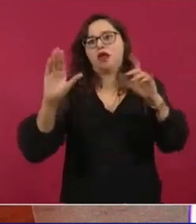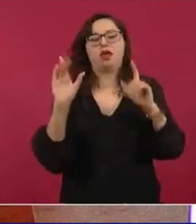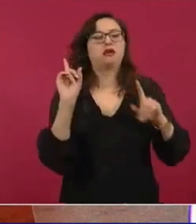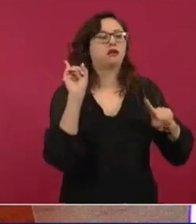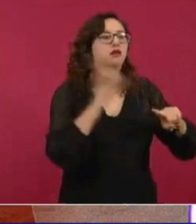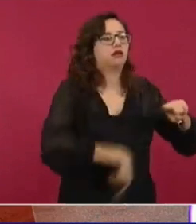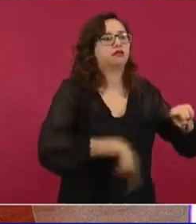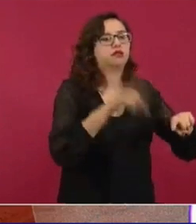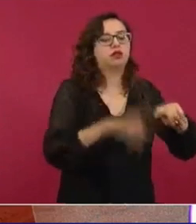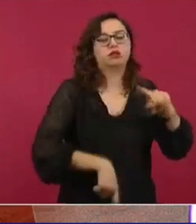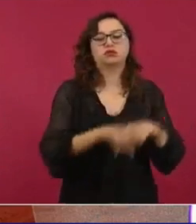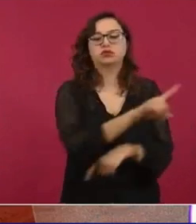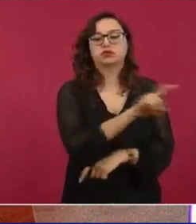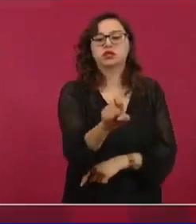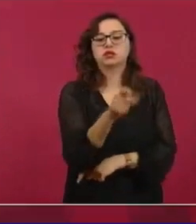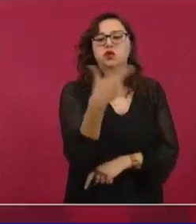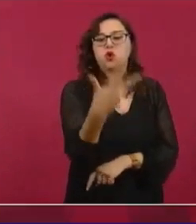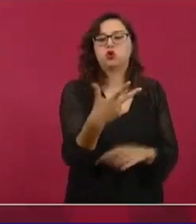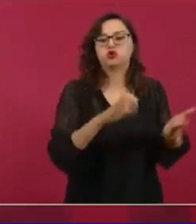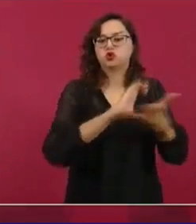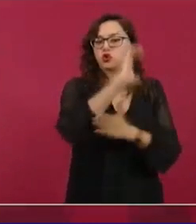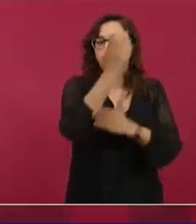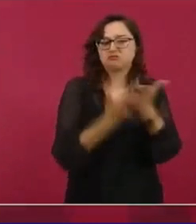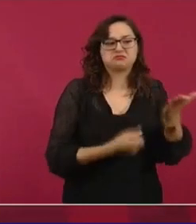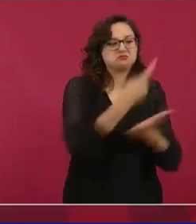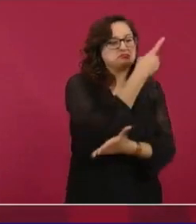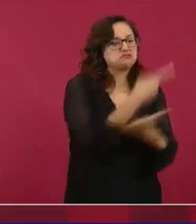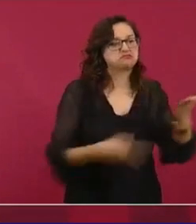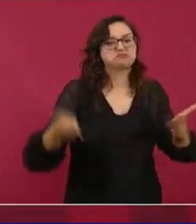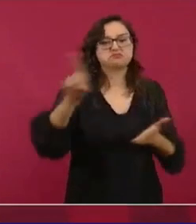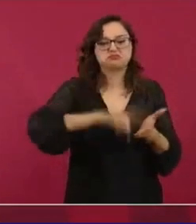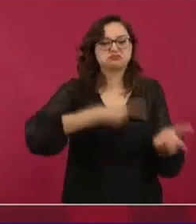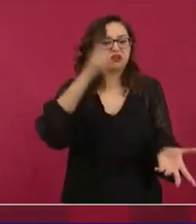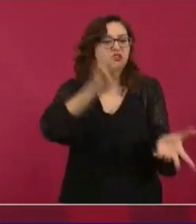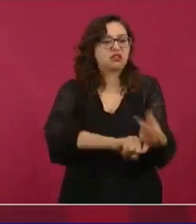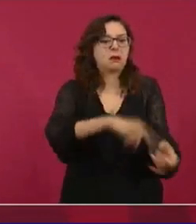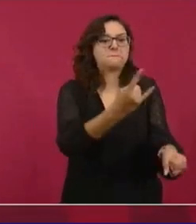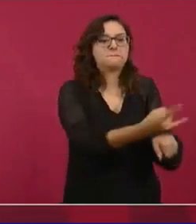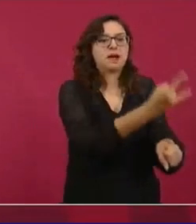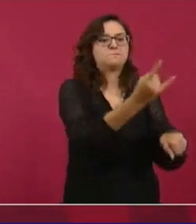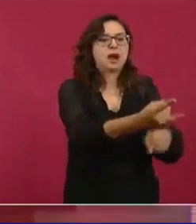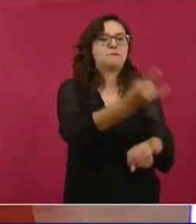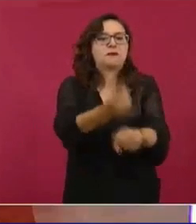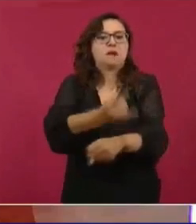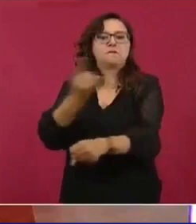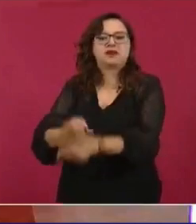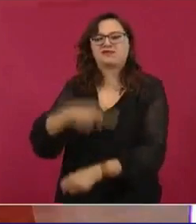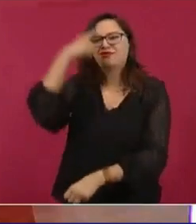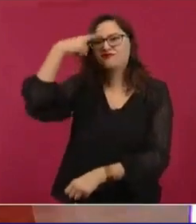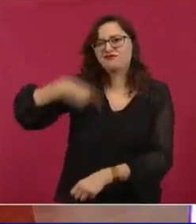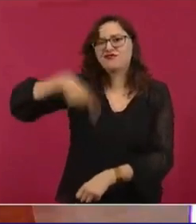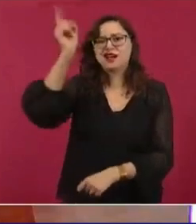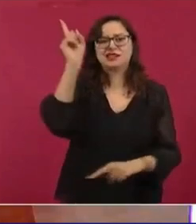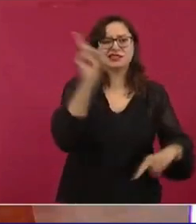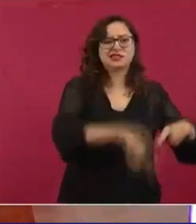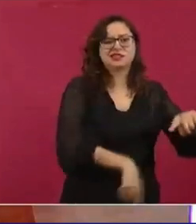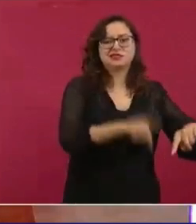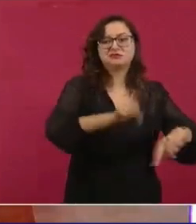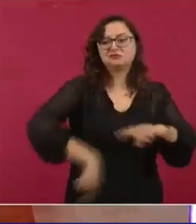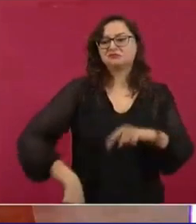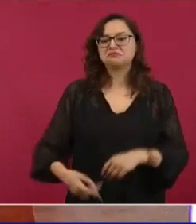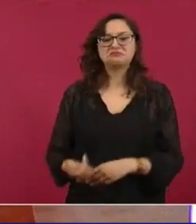y tampoco… Yo digo, y no lo hemos